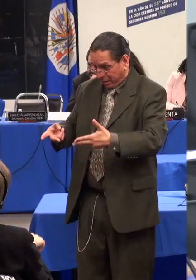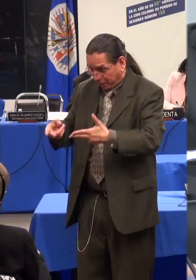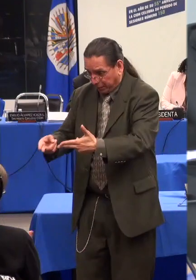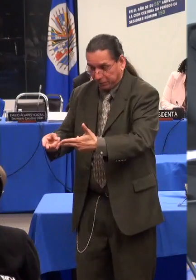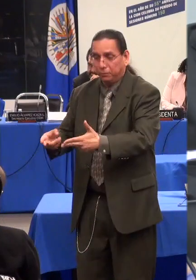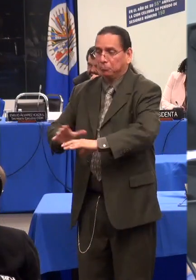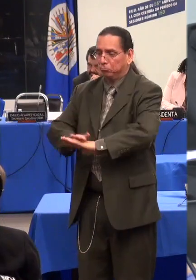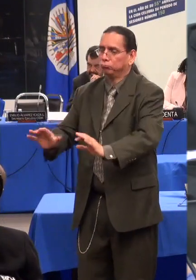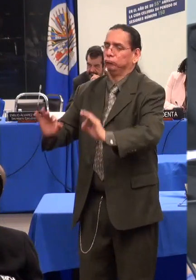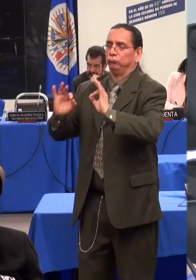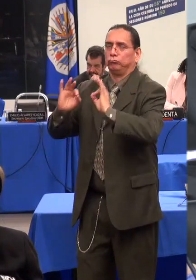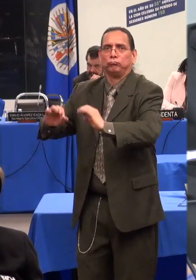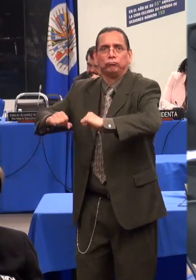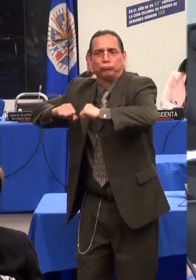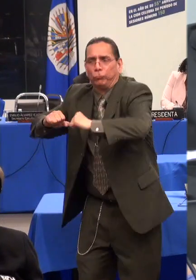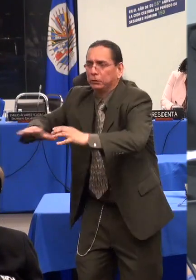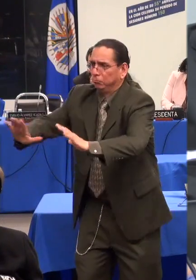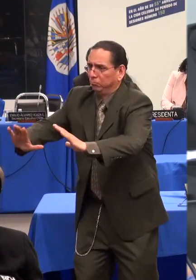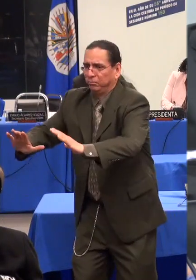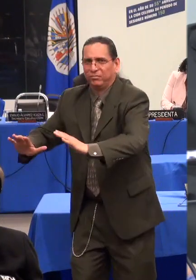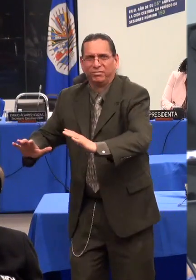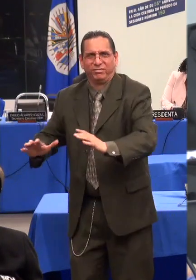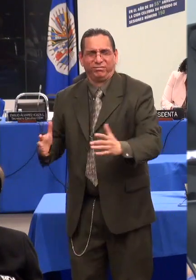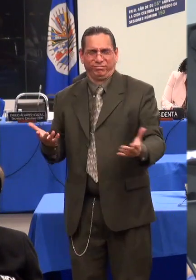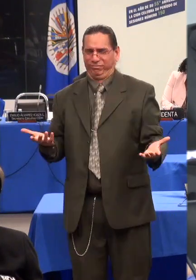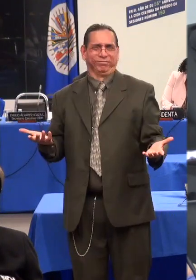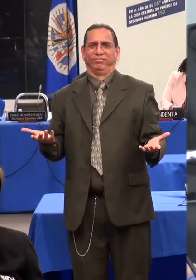sobre autodeterminación sexual y reproductiva.